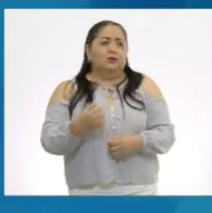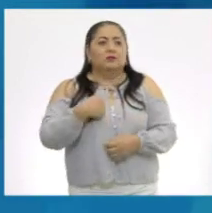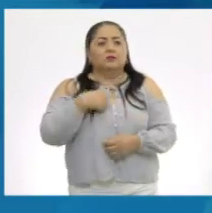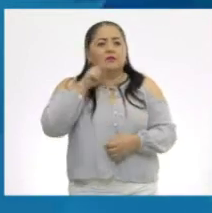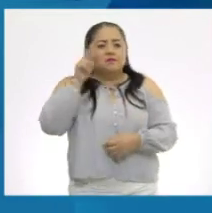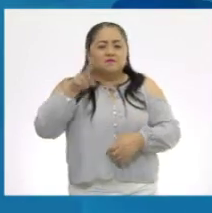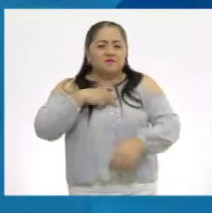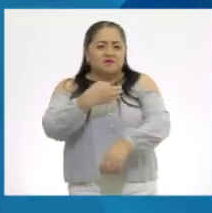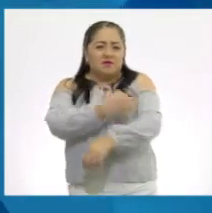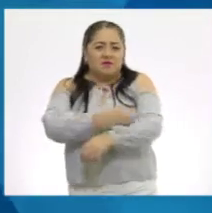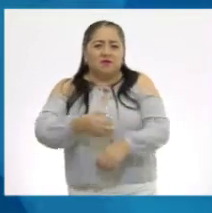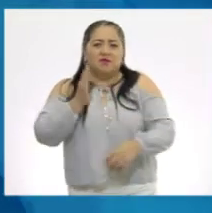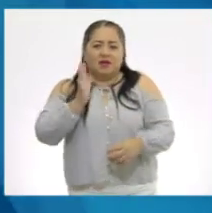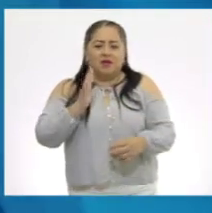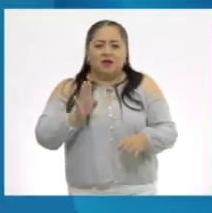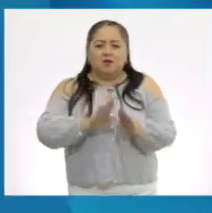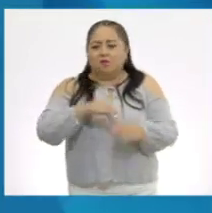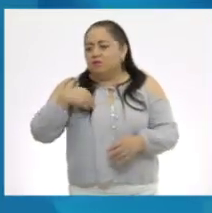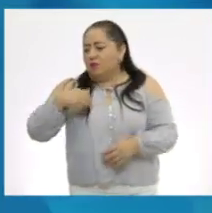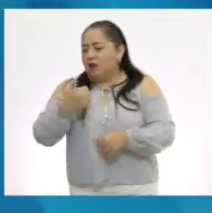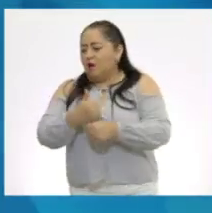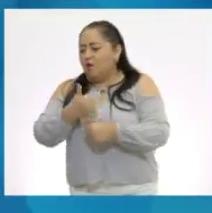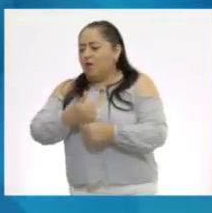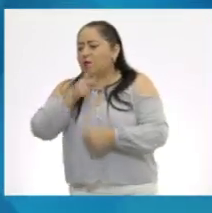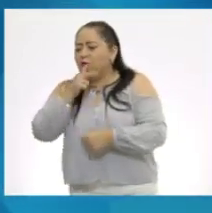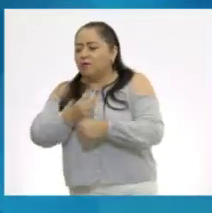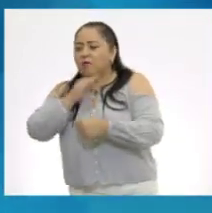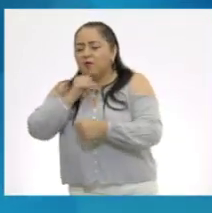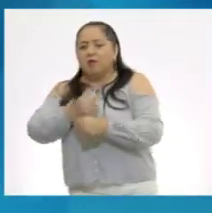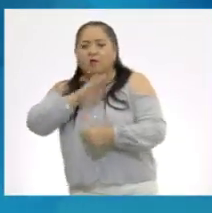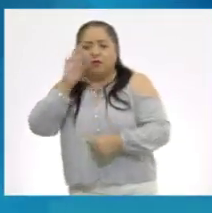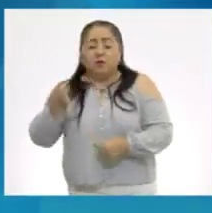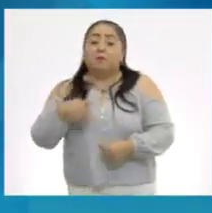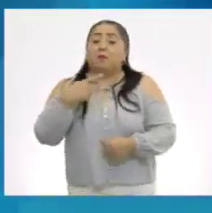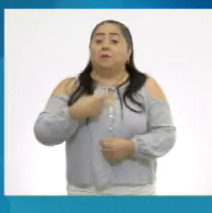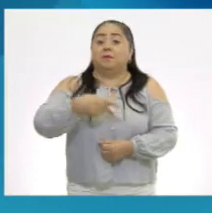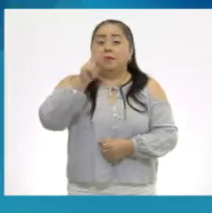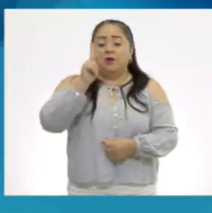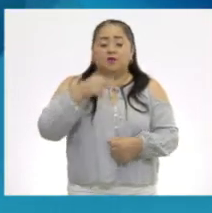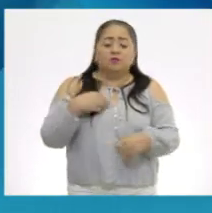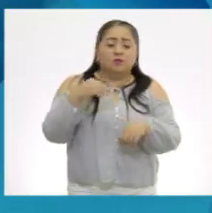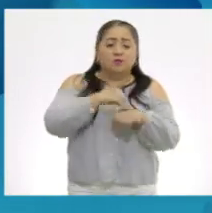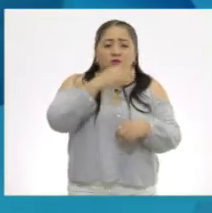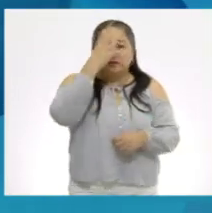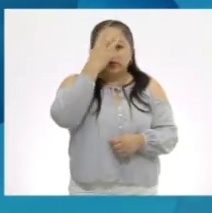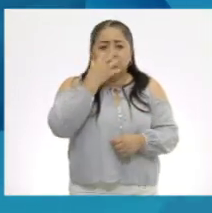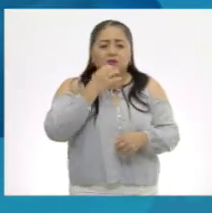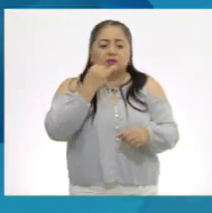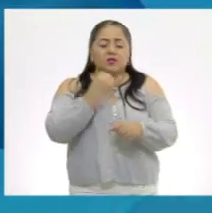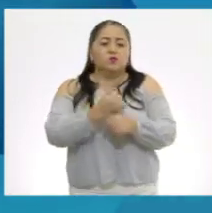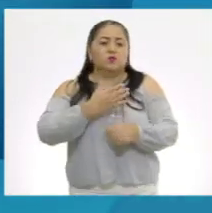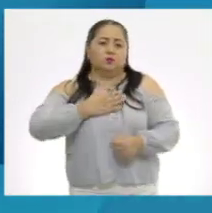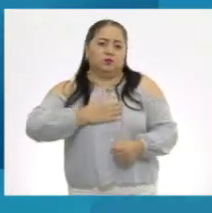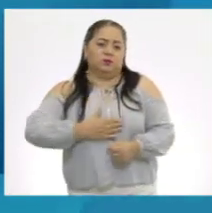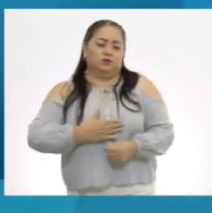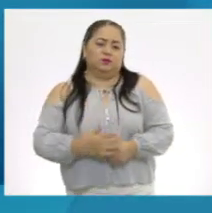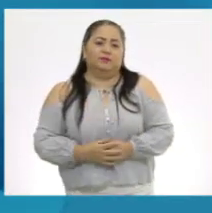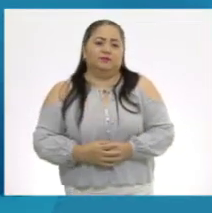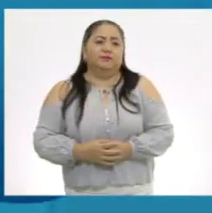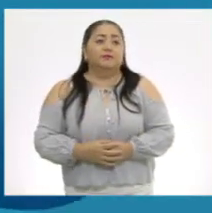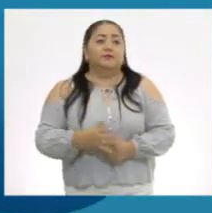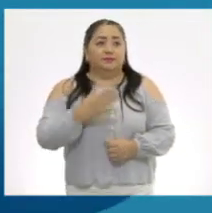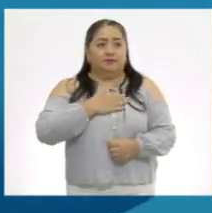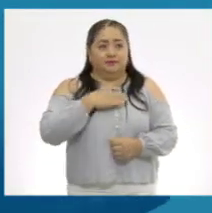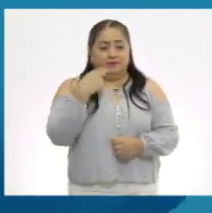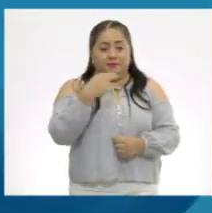familiares, yo lo viví con el fallecimiento de mis abuelitos. Pero sobre todo, me pone triste la injusticia. Gracias. Mi